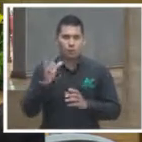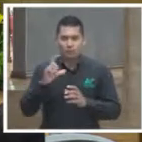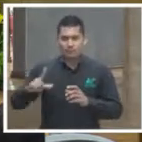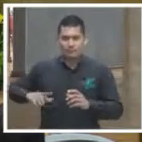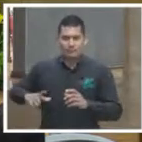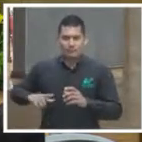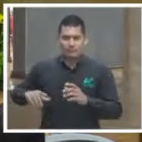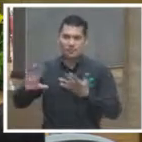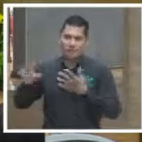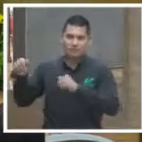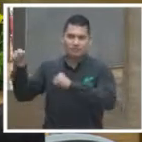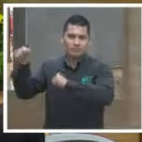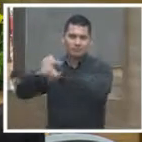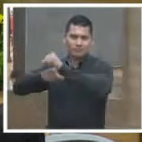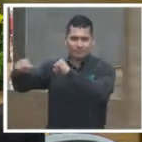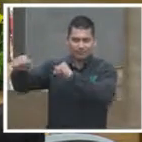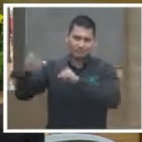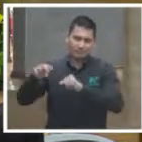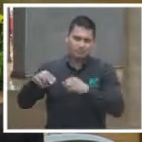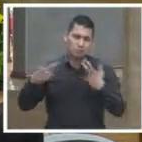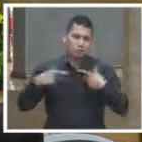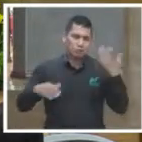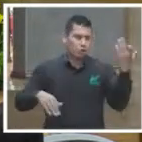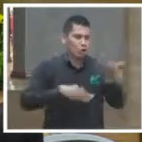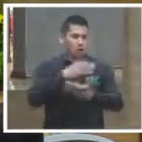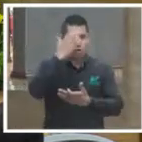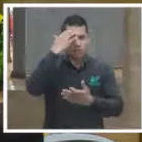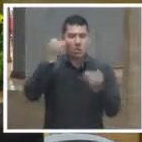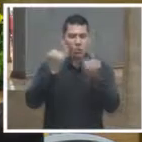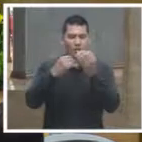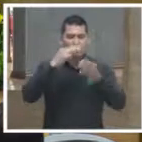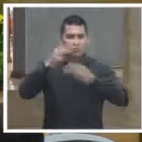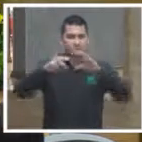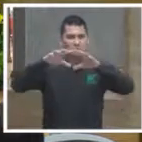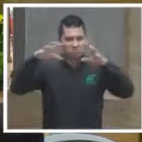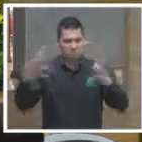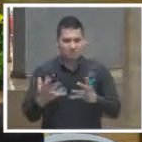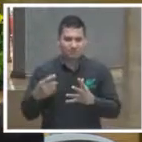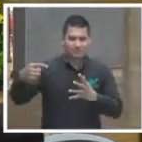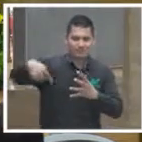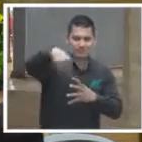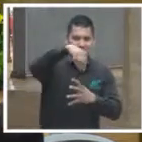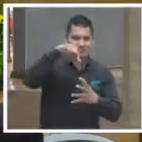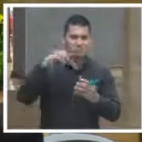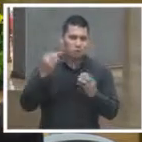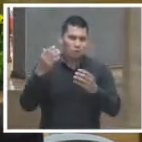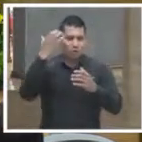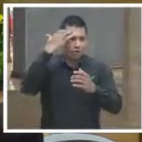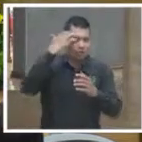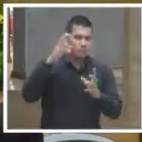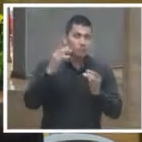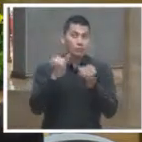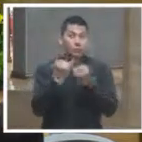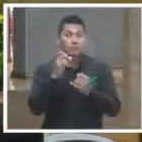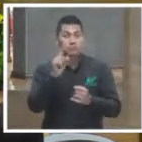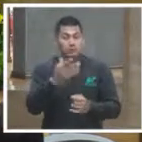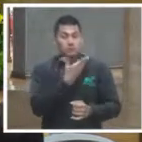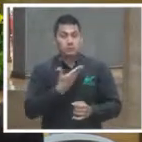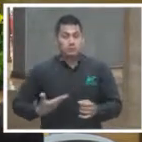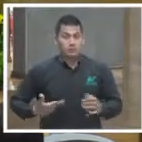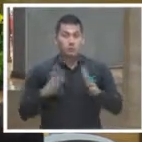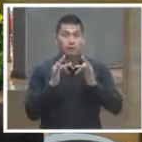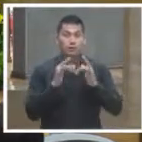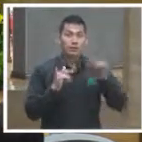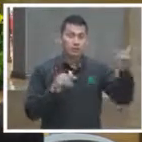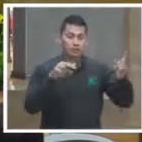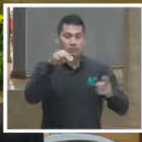gobierno. O sea, este caso fue un caso muy conocido, inclusive internacionalmente, motivó la intervención del presidente francés, Nicolás Sarkozy,